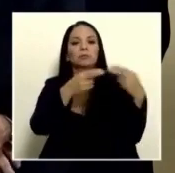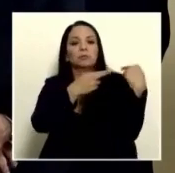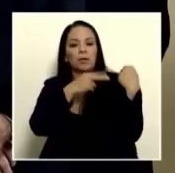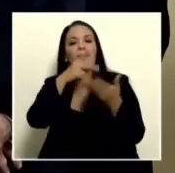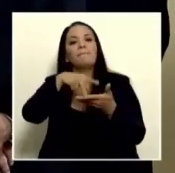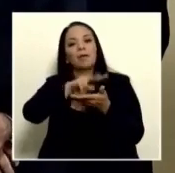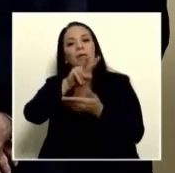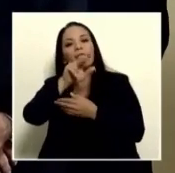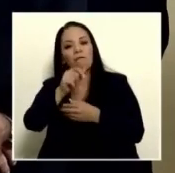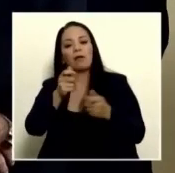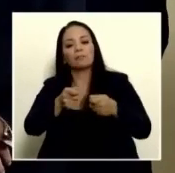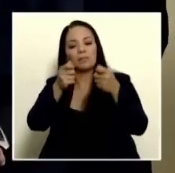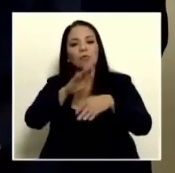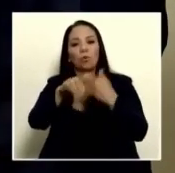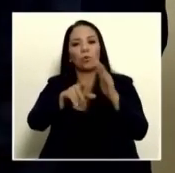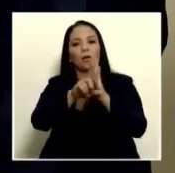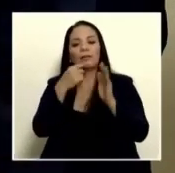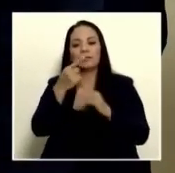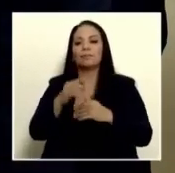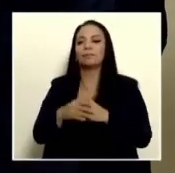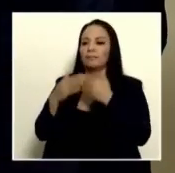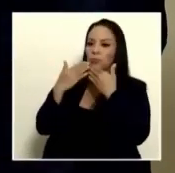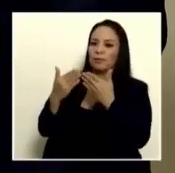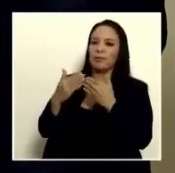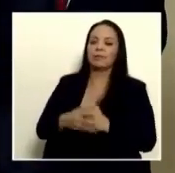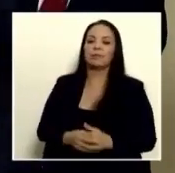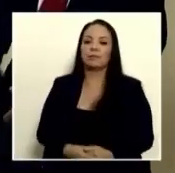lo que la ley corresponde. Gracias. Bueno, muchas gracias.